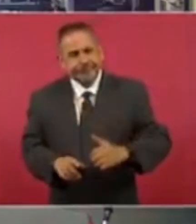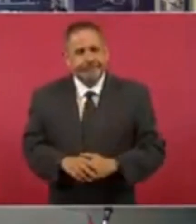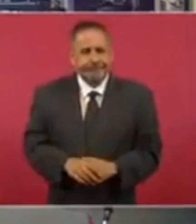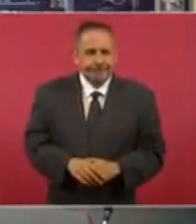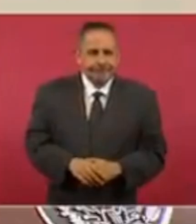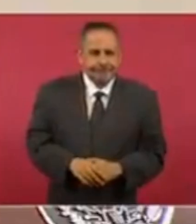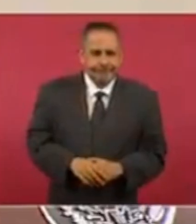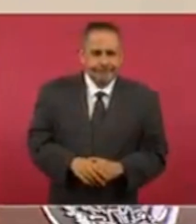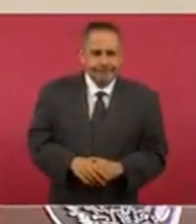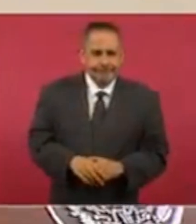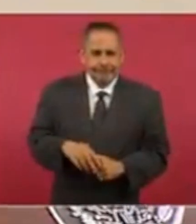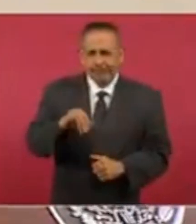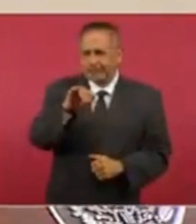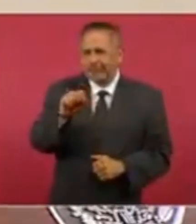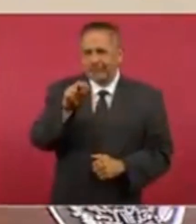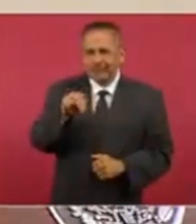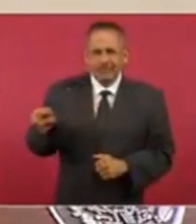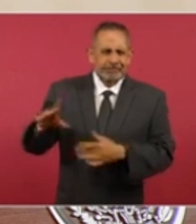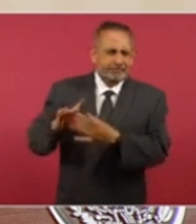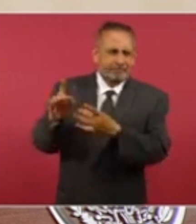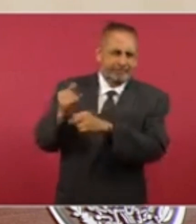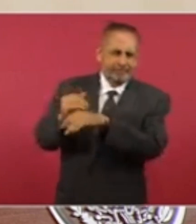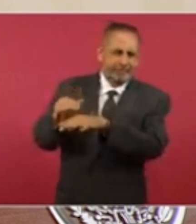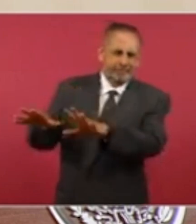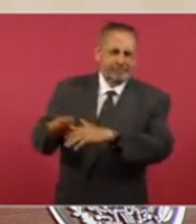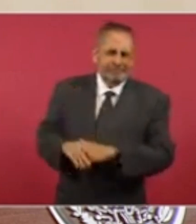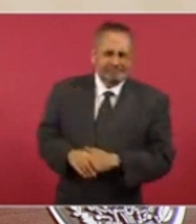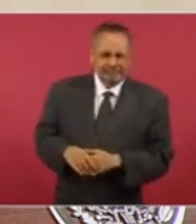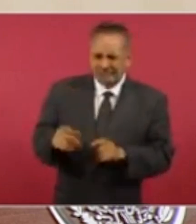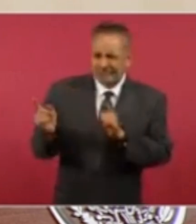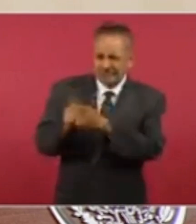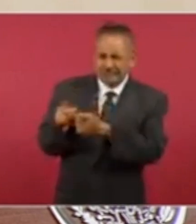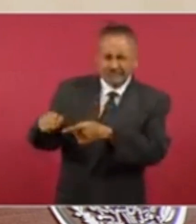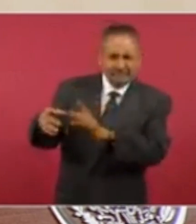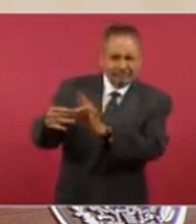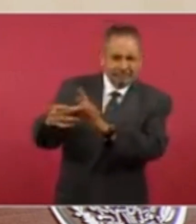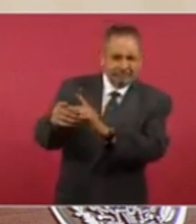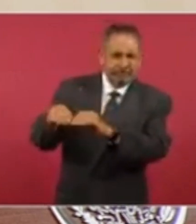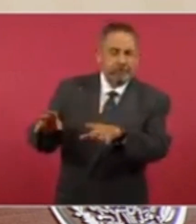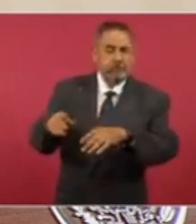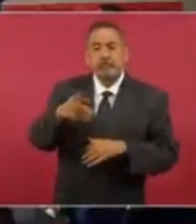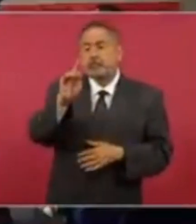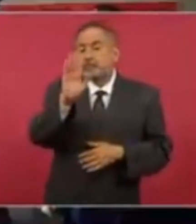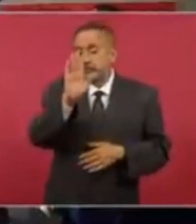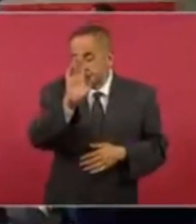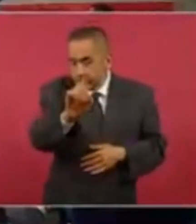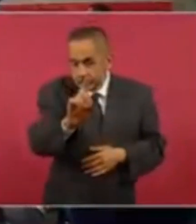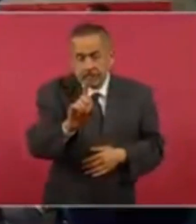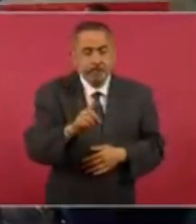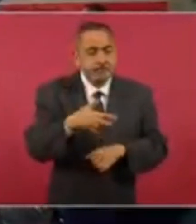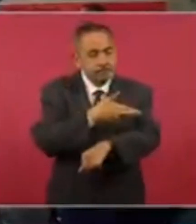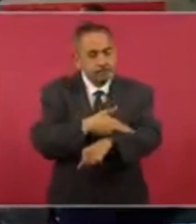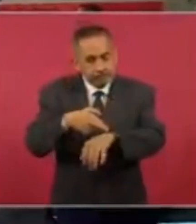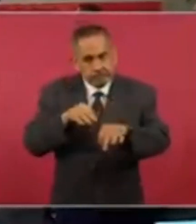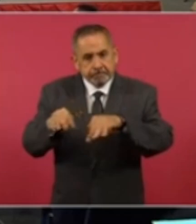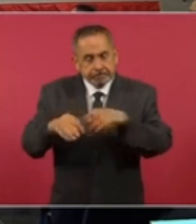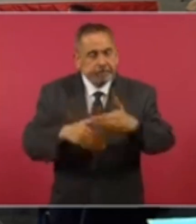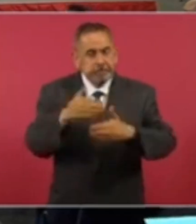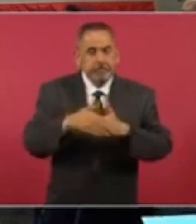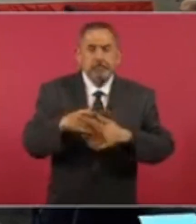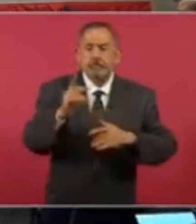Ahí Jesús les da toda la información, al rato les da todo el rato. Pero bueno, ya estamos trabajando, pero